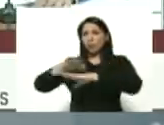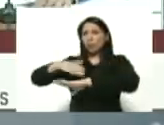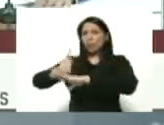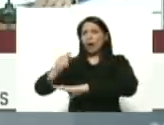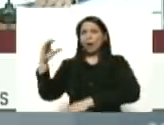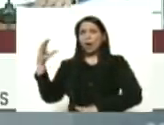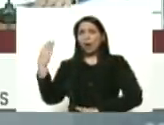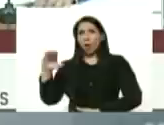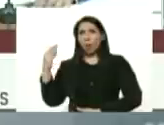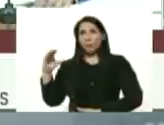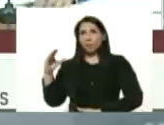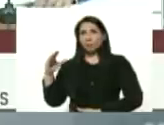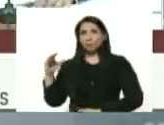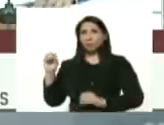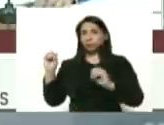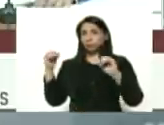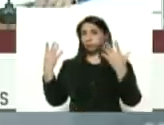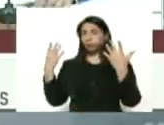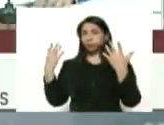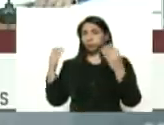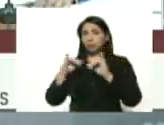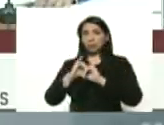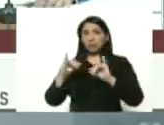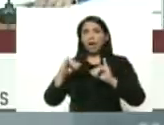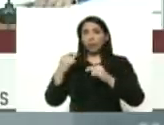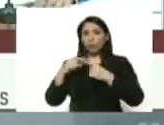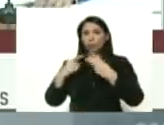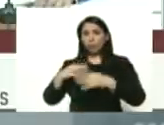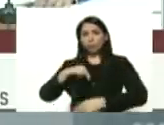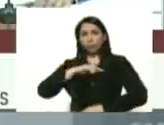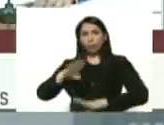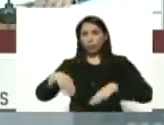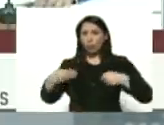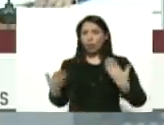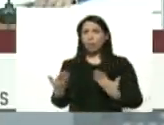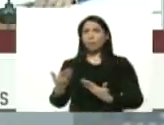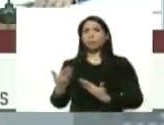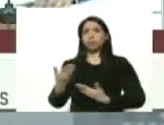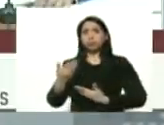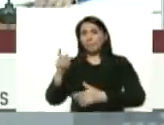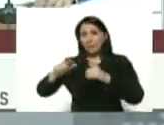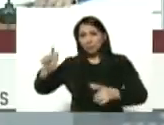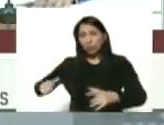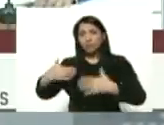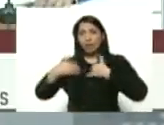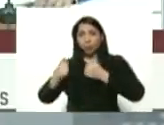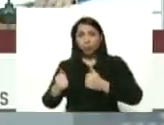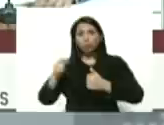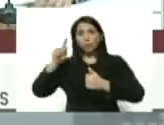lograr cosas que podemos ya que nuestro personal sanitario y de seguridad